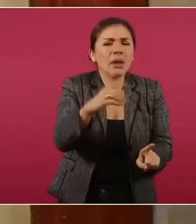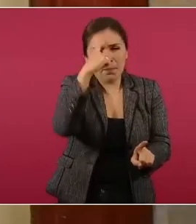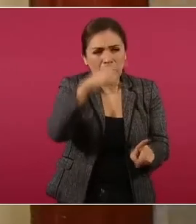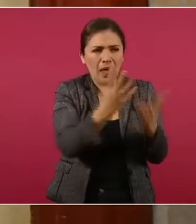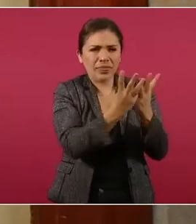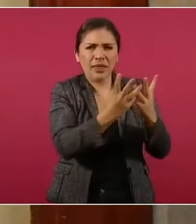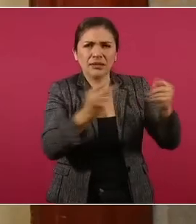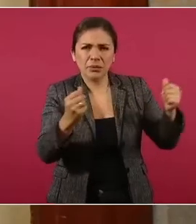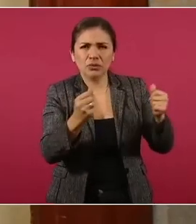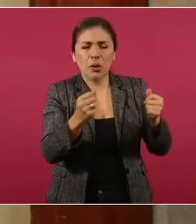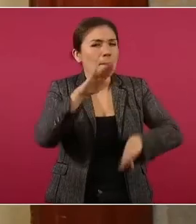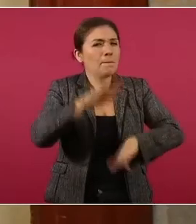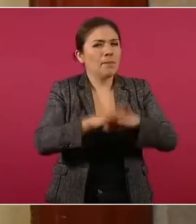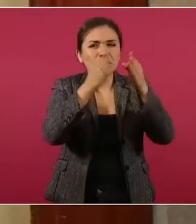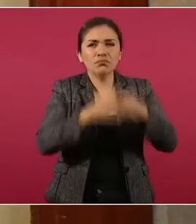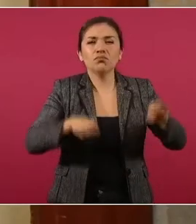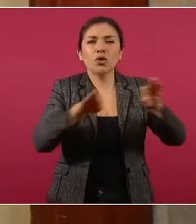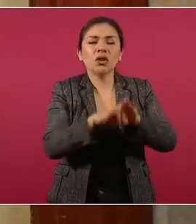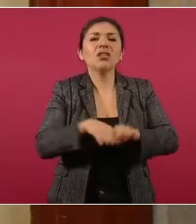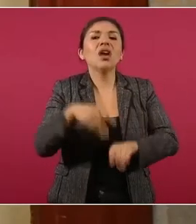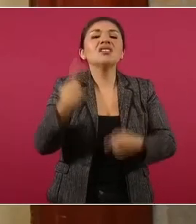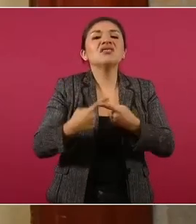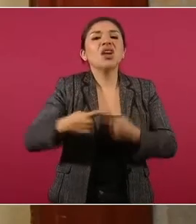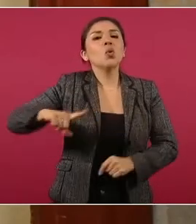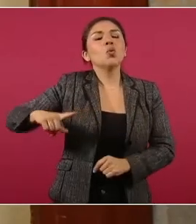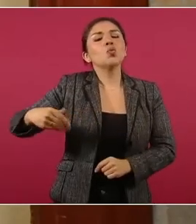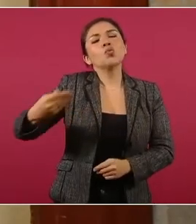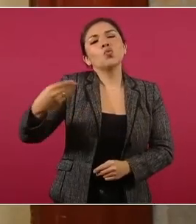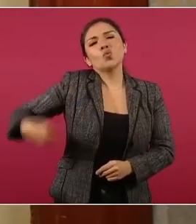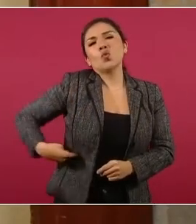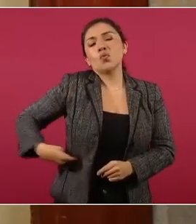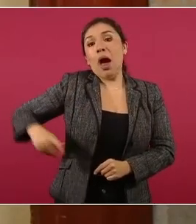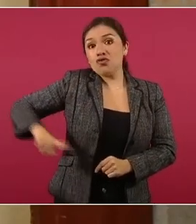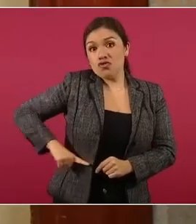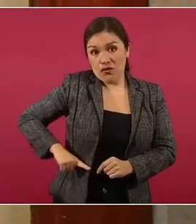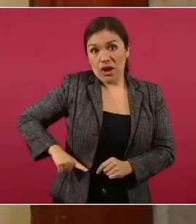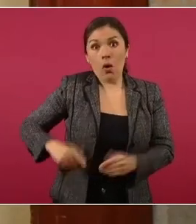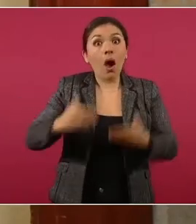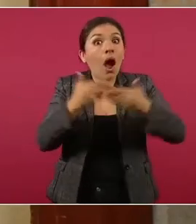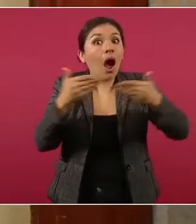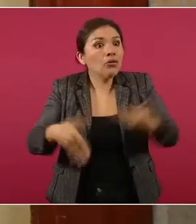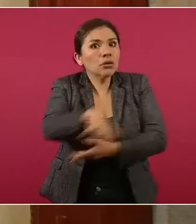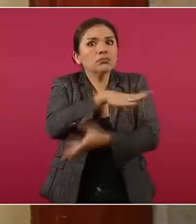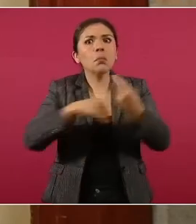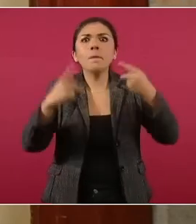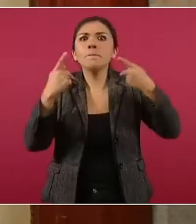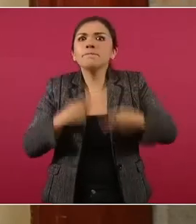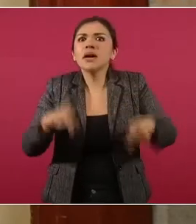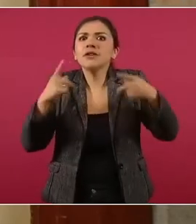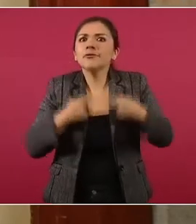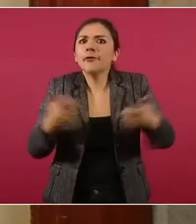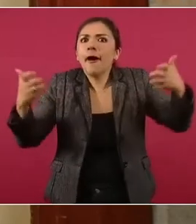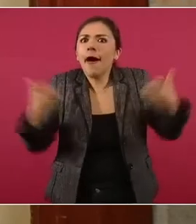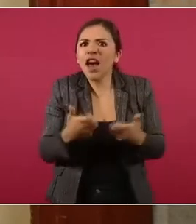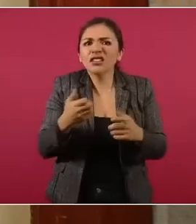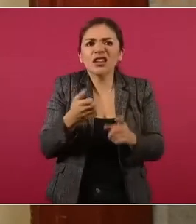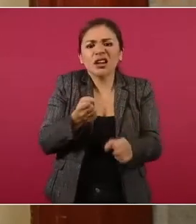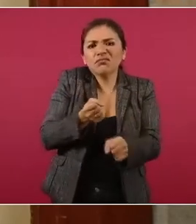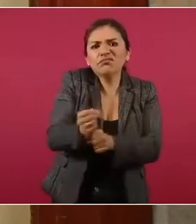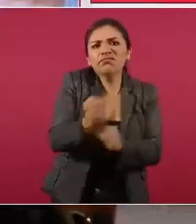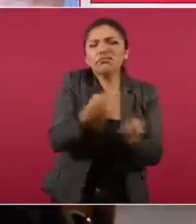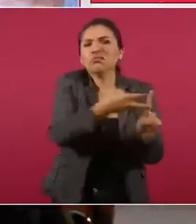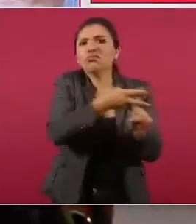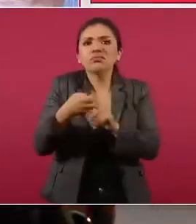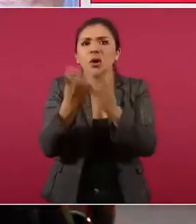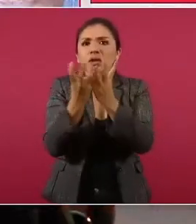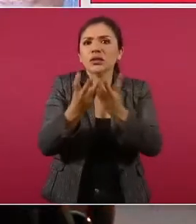cometido fundamentalmente por el estado a un delito cometido por particulares de organizaciones de carácter delictivo.